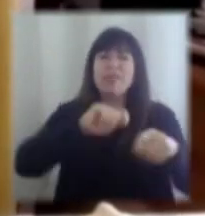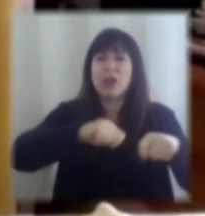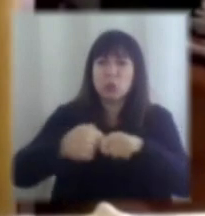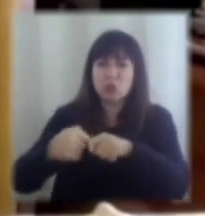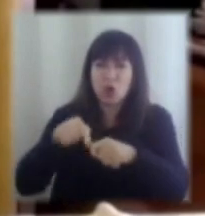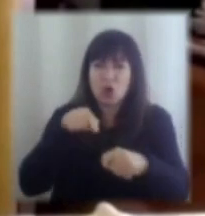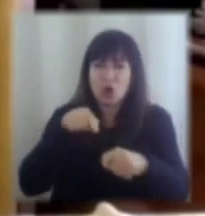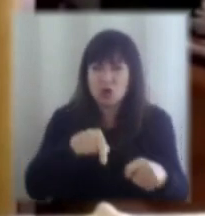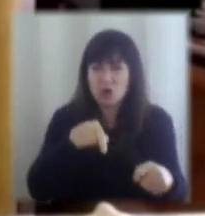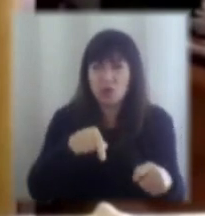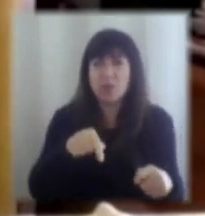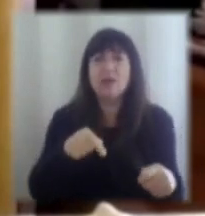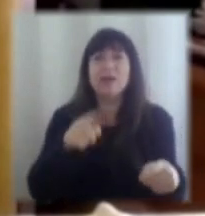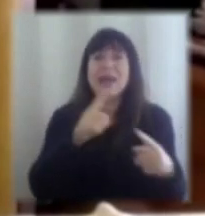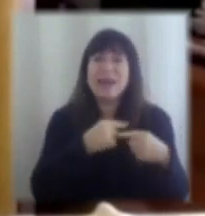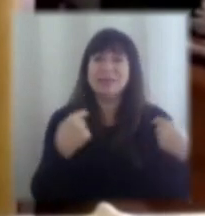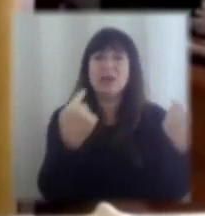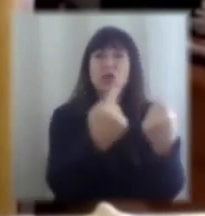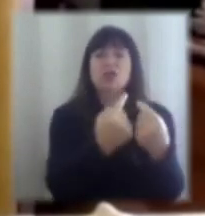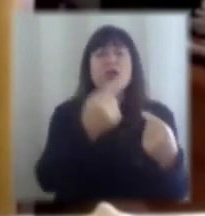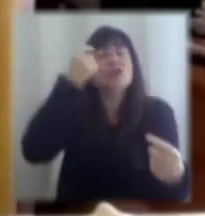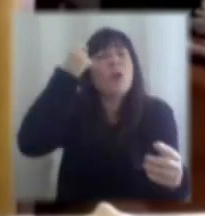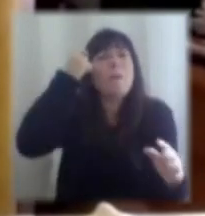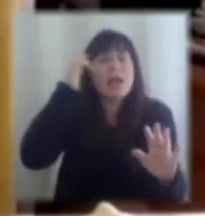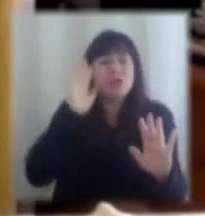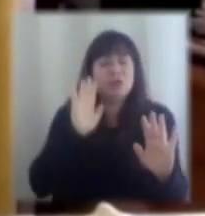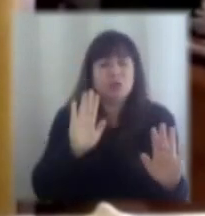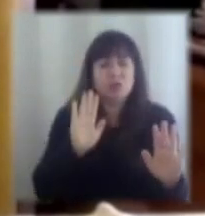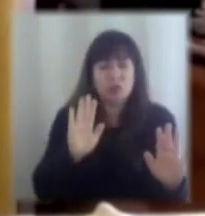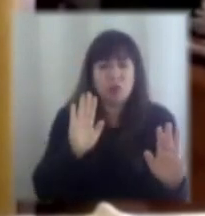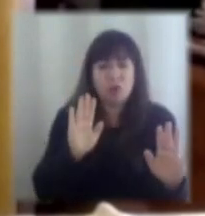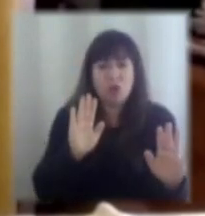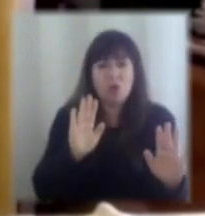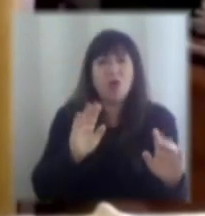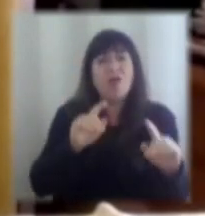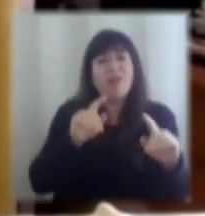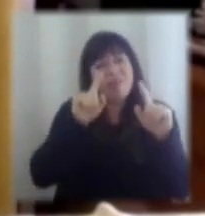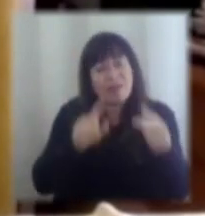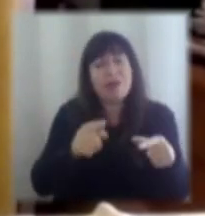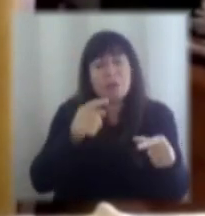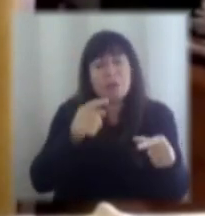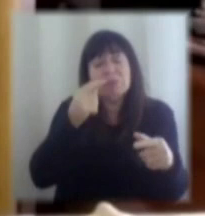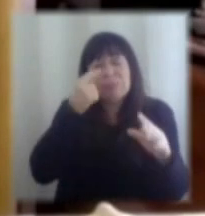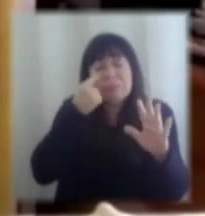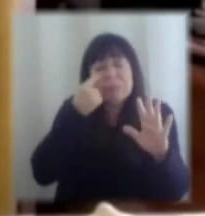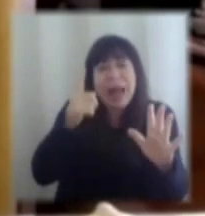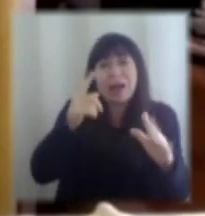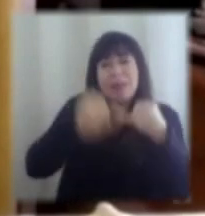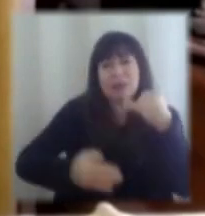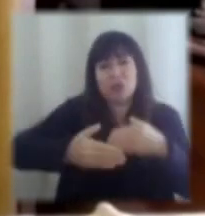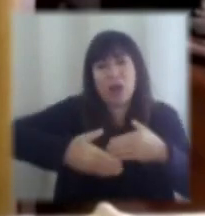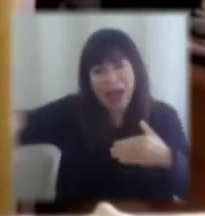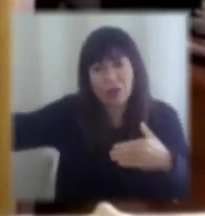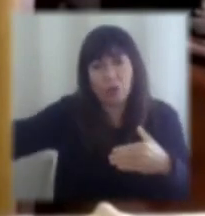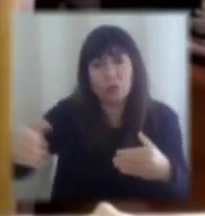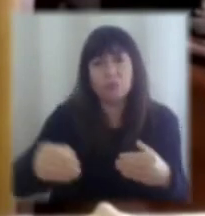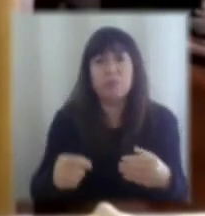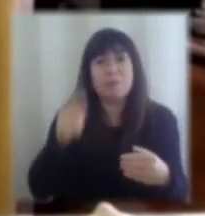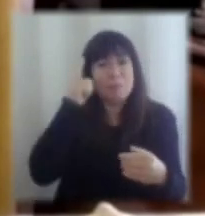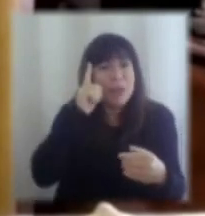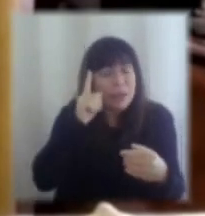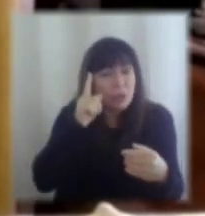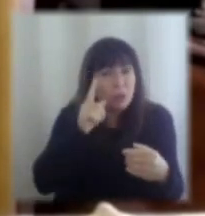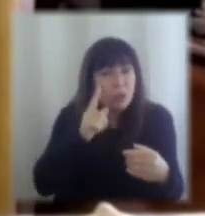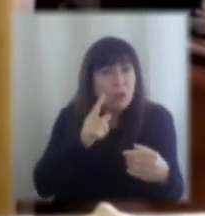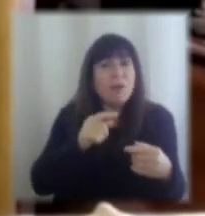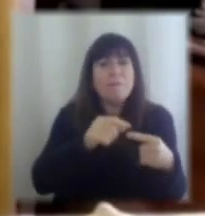Y en ese contexto, me parece a mí que, sin renunciar a tener una mirada a largo plazo, la prioridad uno, dos y tres, y cuatro y